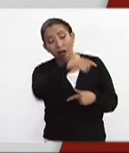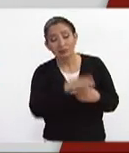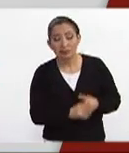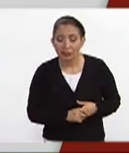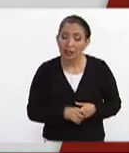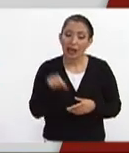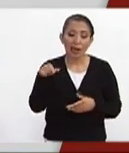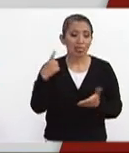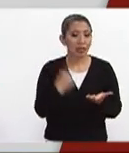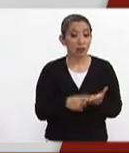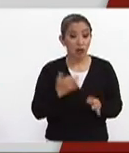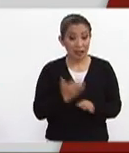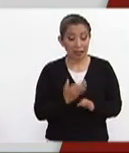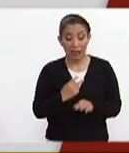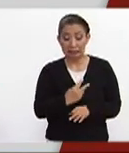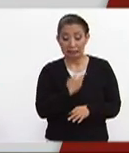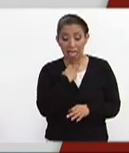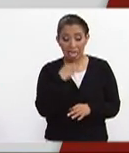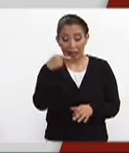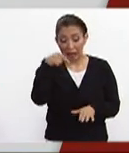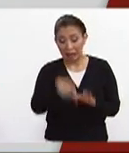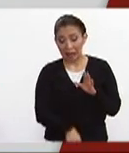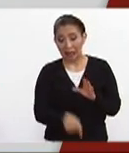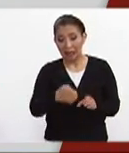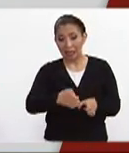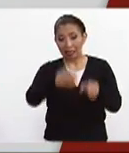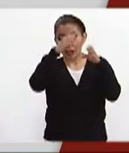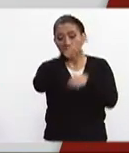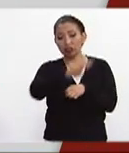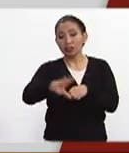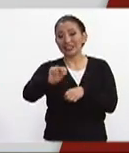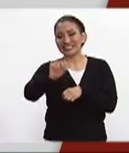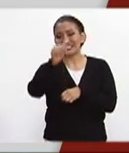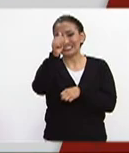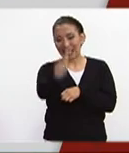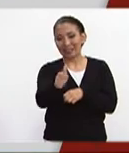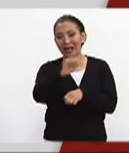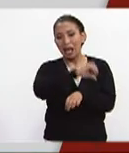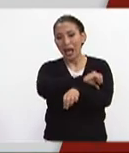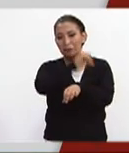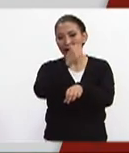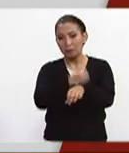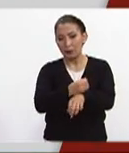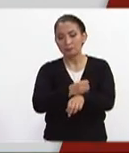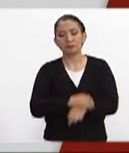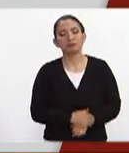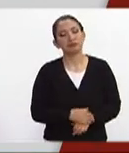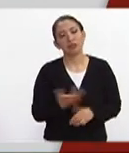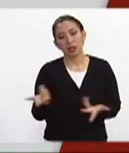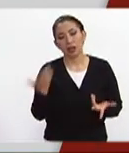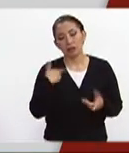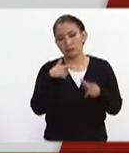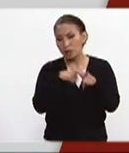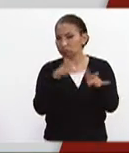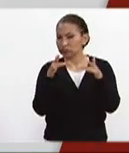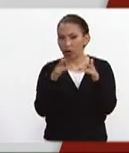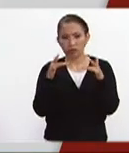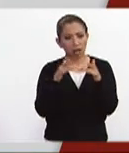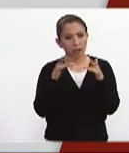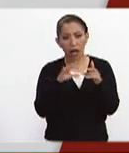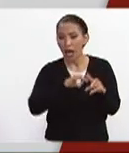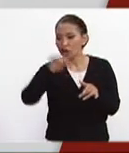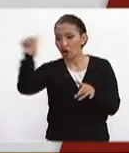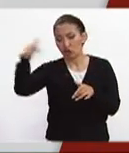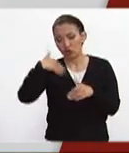que están en este momento atrapadas en el edificio 286 de Álvaro Obregón y estamos en permanente comunicación